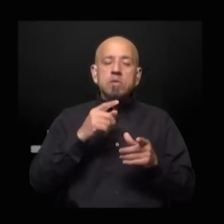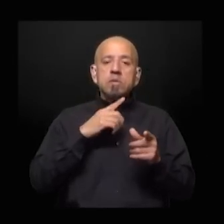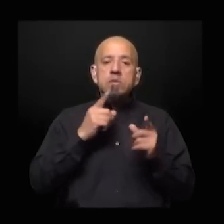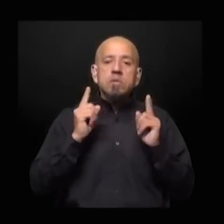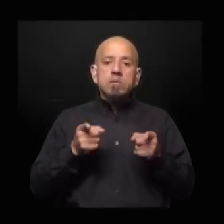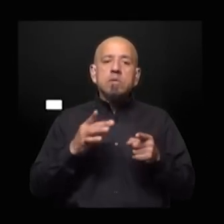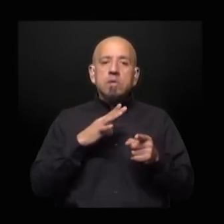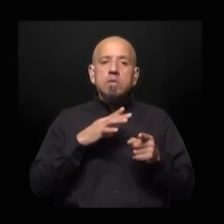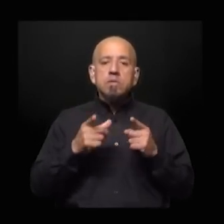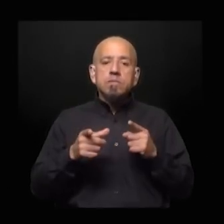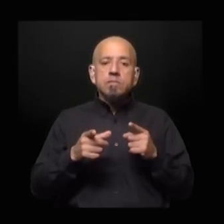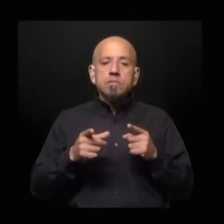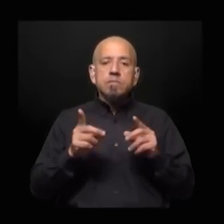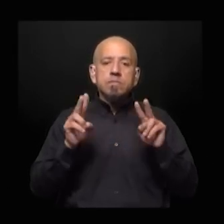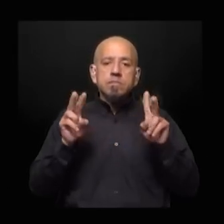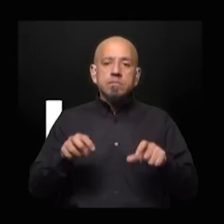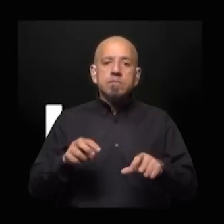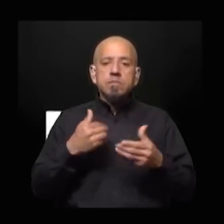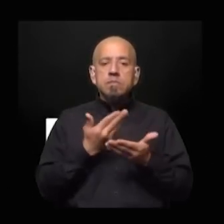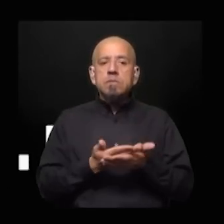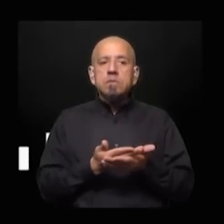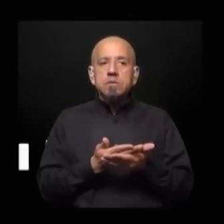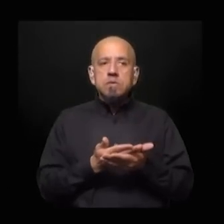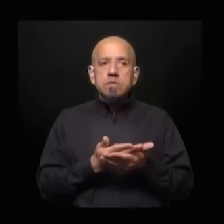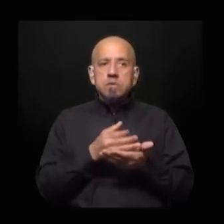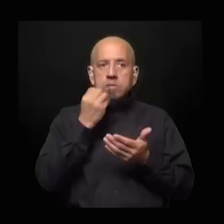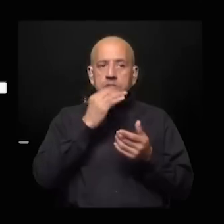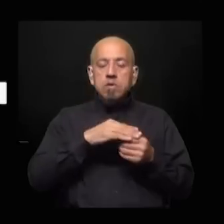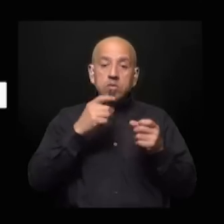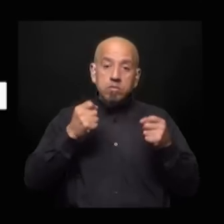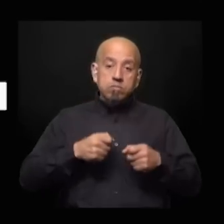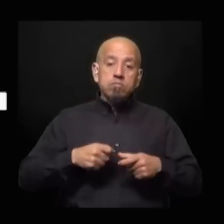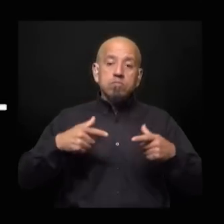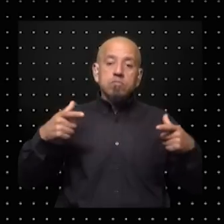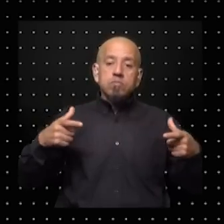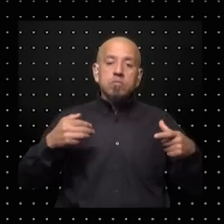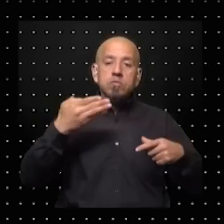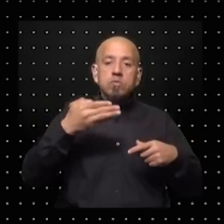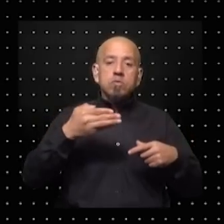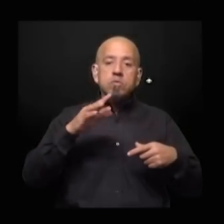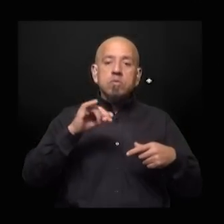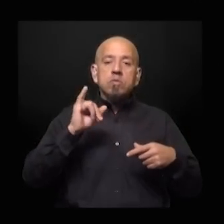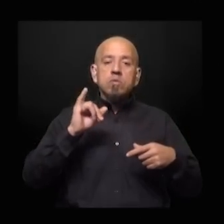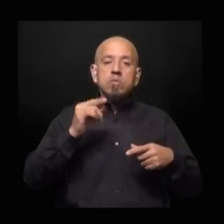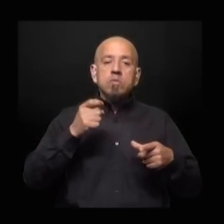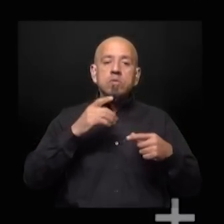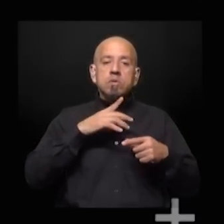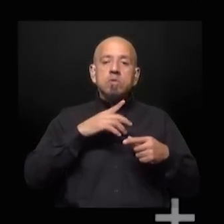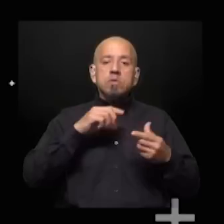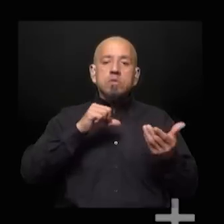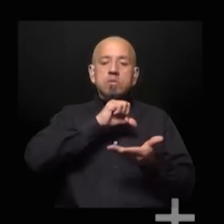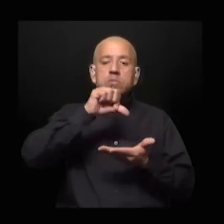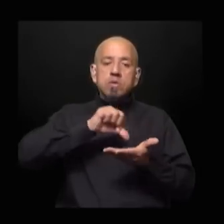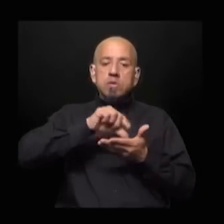también resolver las cuestiones que planteaba Álvaro ¿es mejor crecer y ampliar los BRICS o no hacerlo? recordemos que hay un país africano